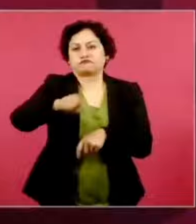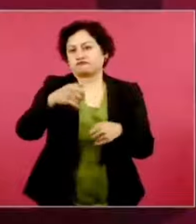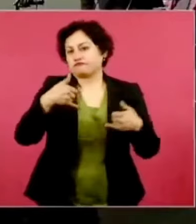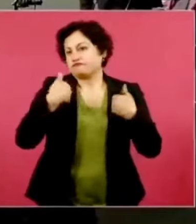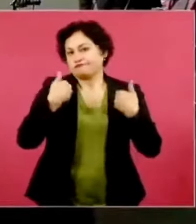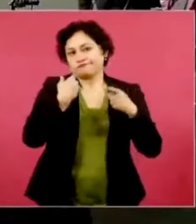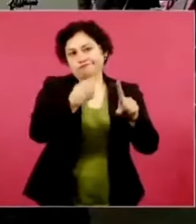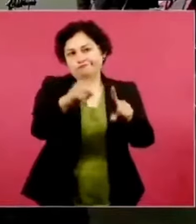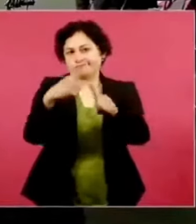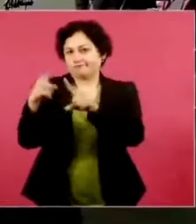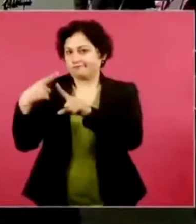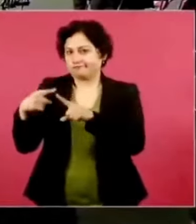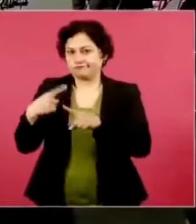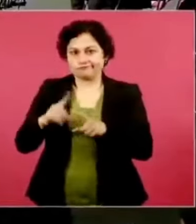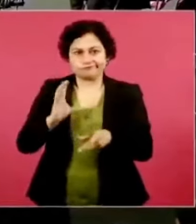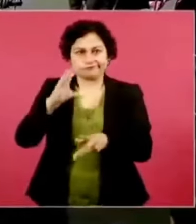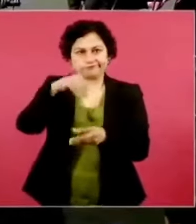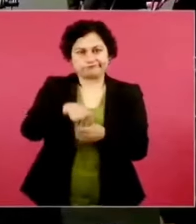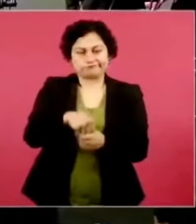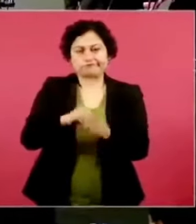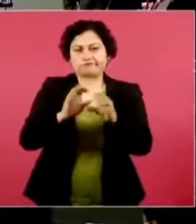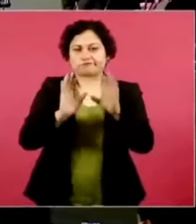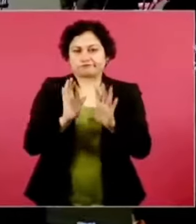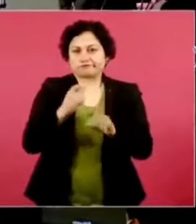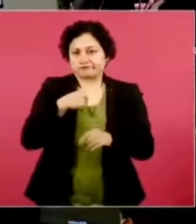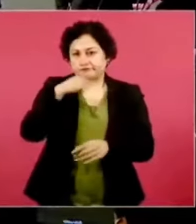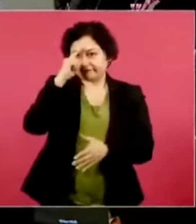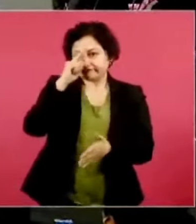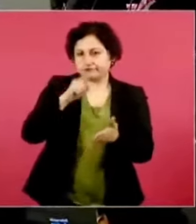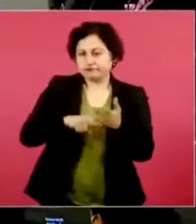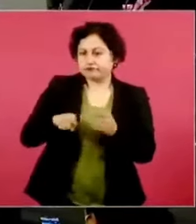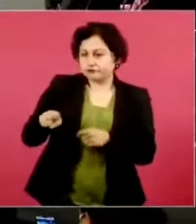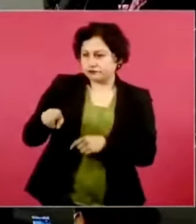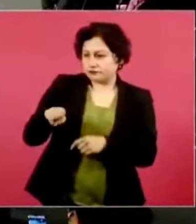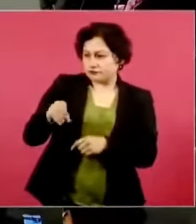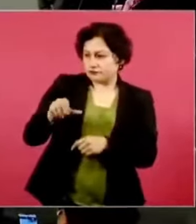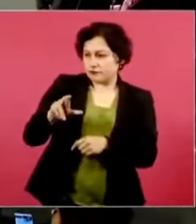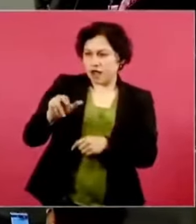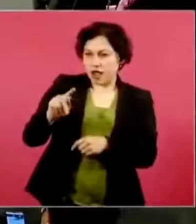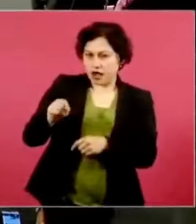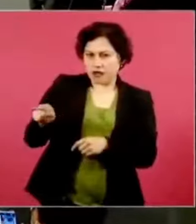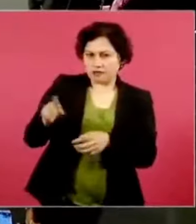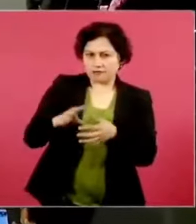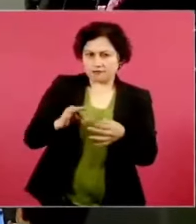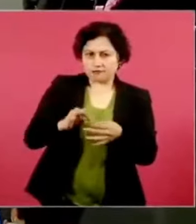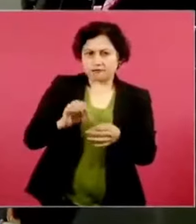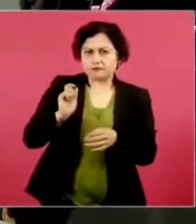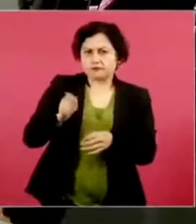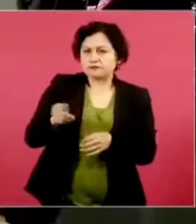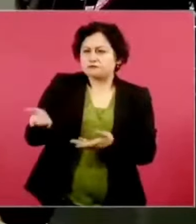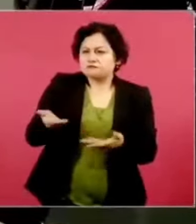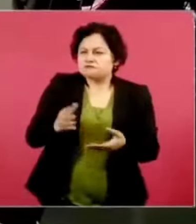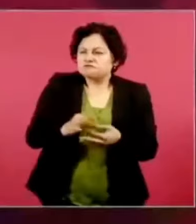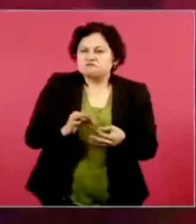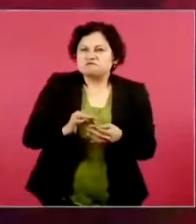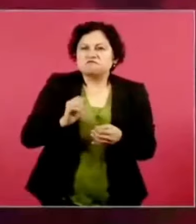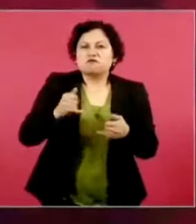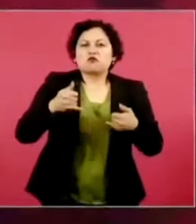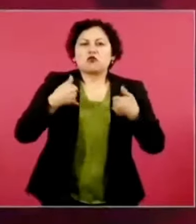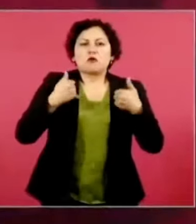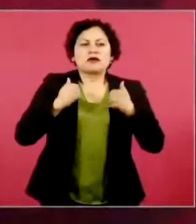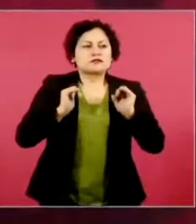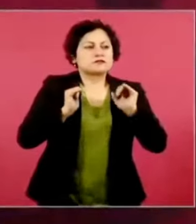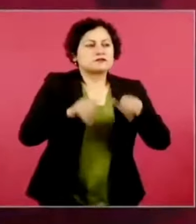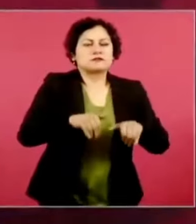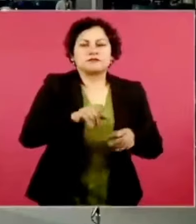Yo creo que aquí Marat nos puede explicar en dónde están los jóvenes formándose,